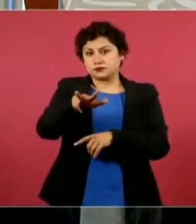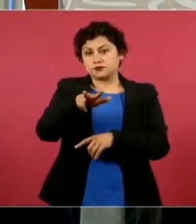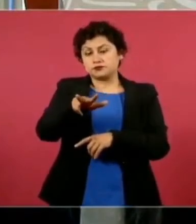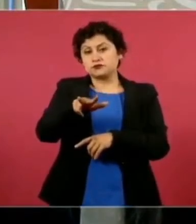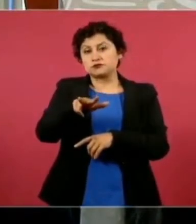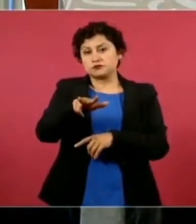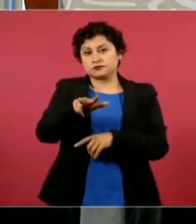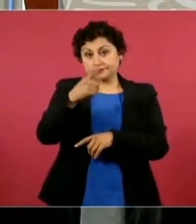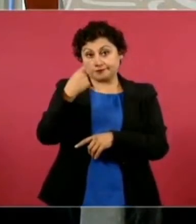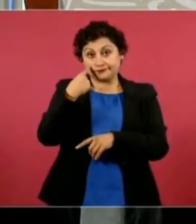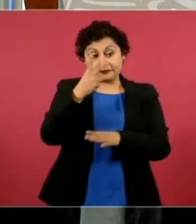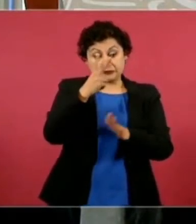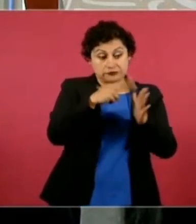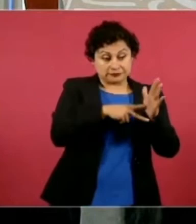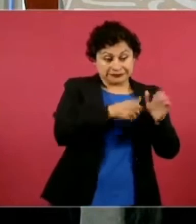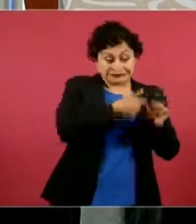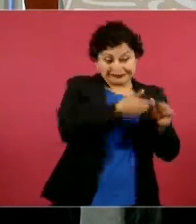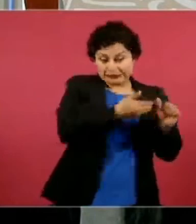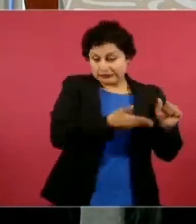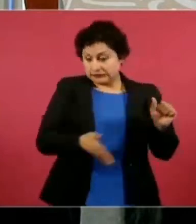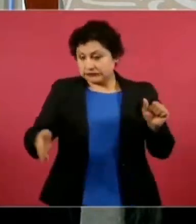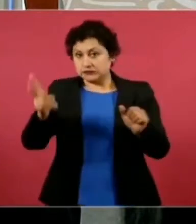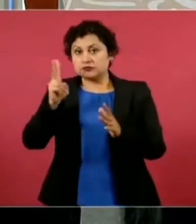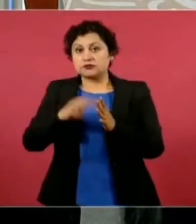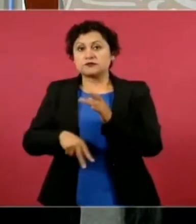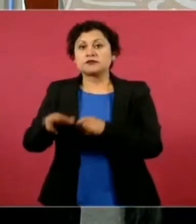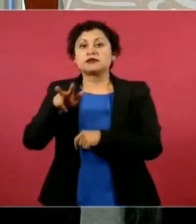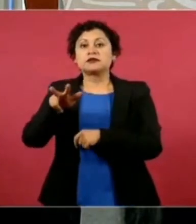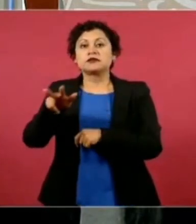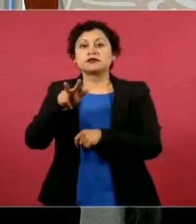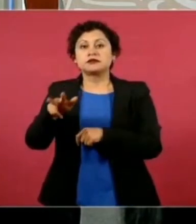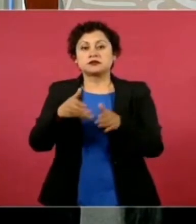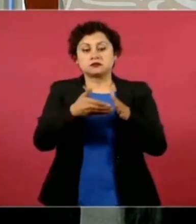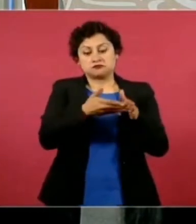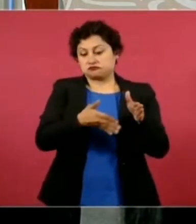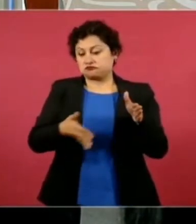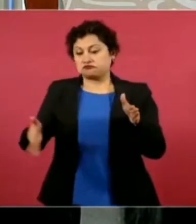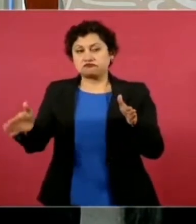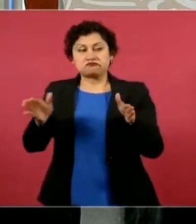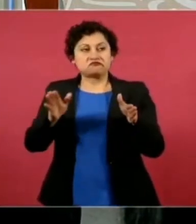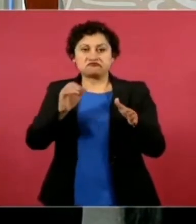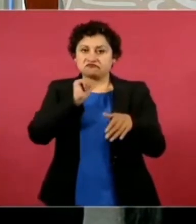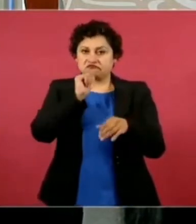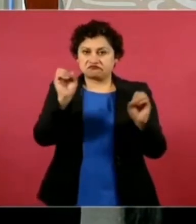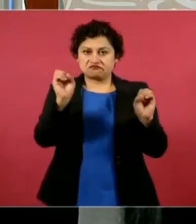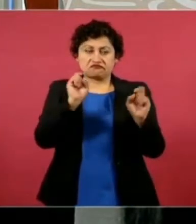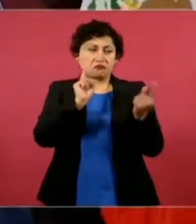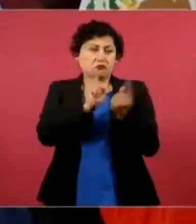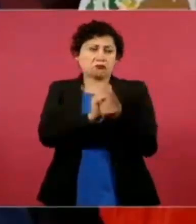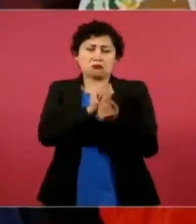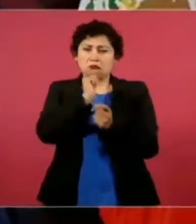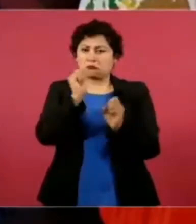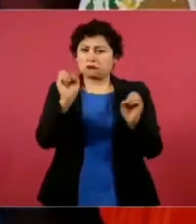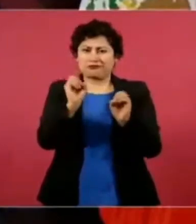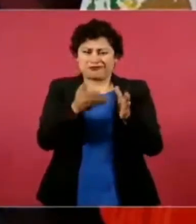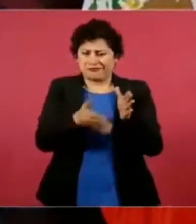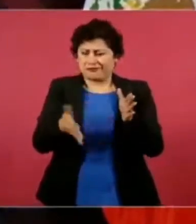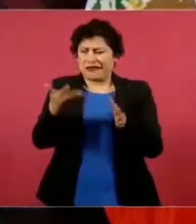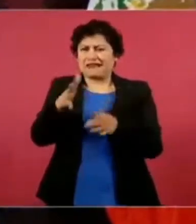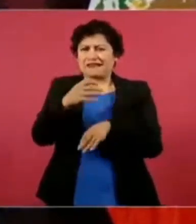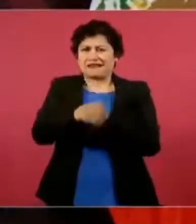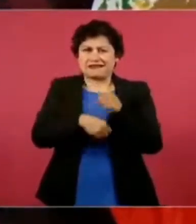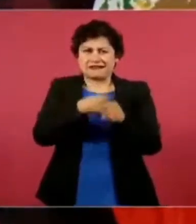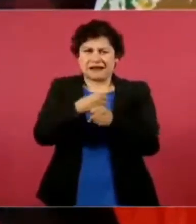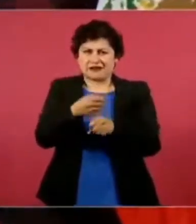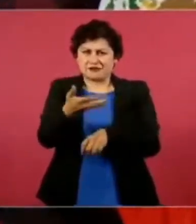el 6 al 18, sin relaciones, como 10 años, de repente con un amigo común